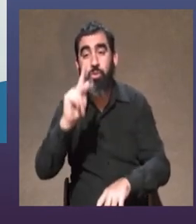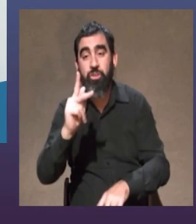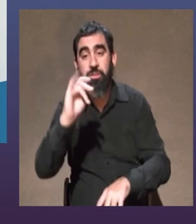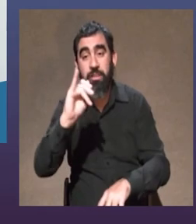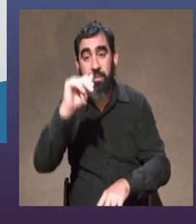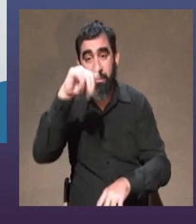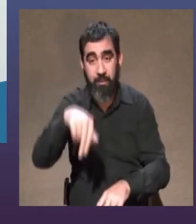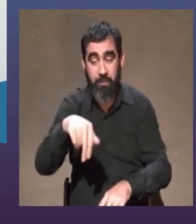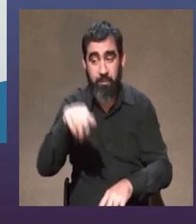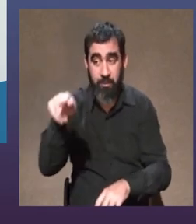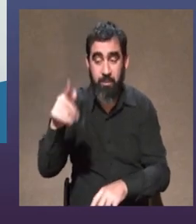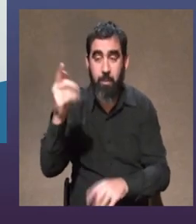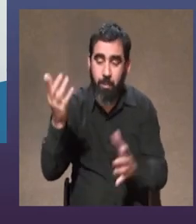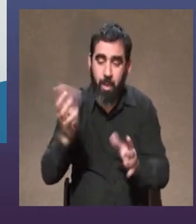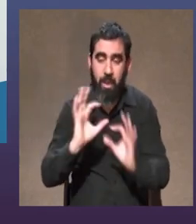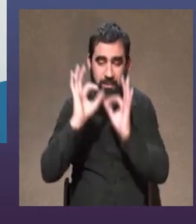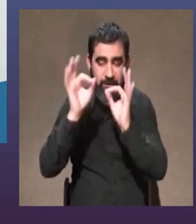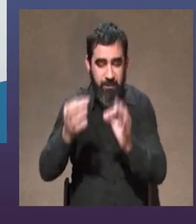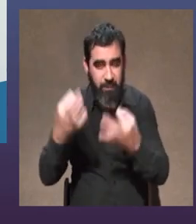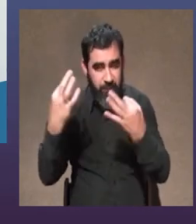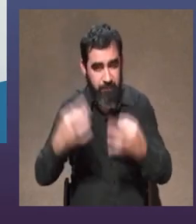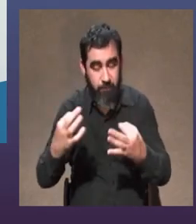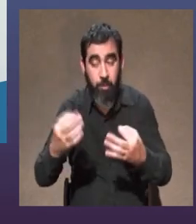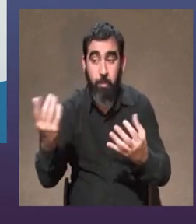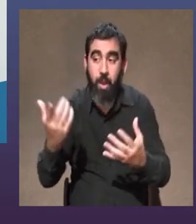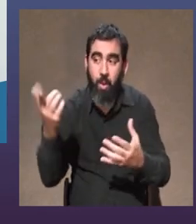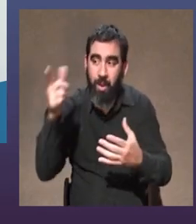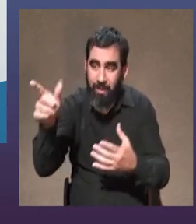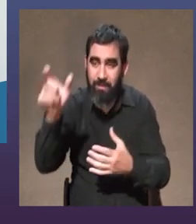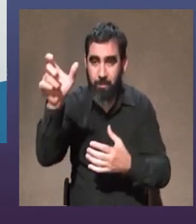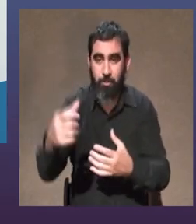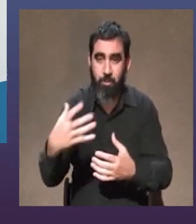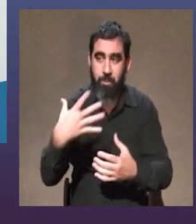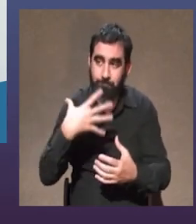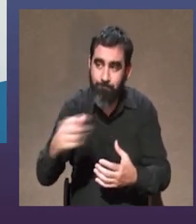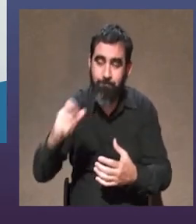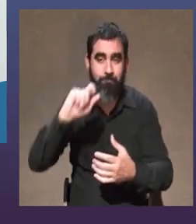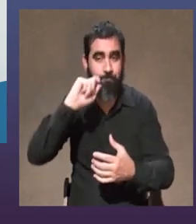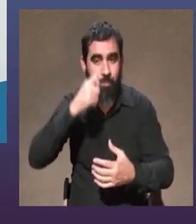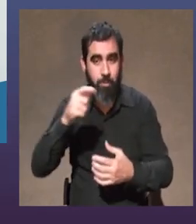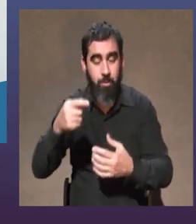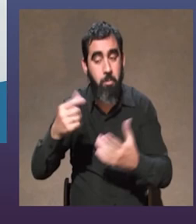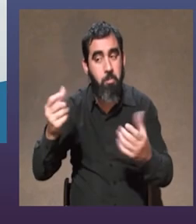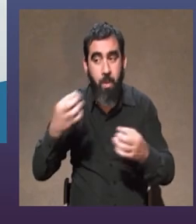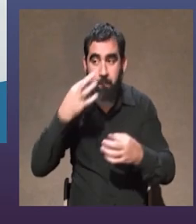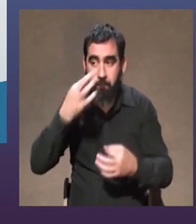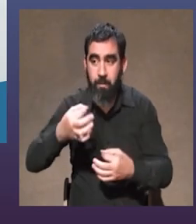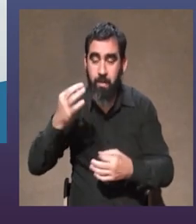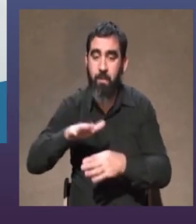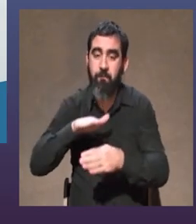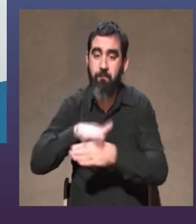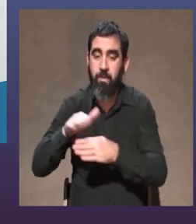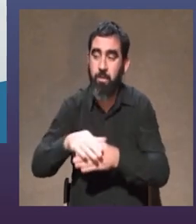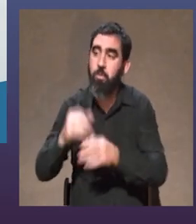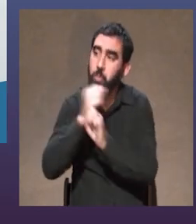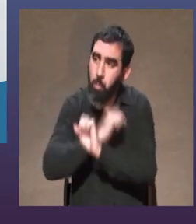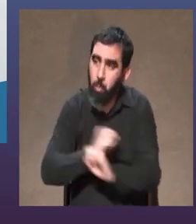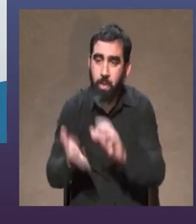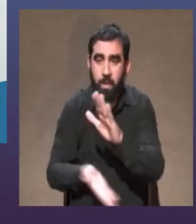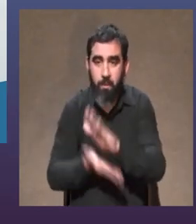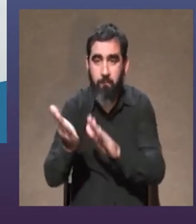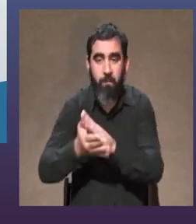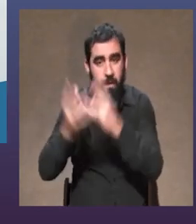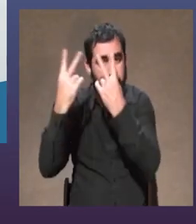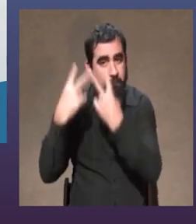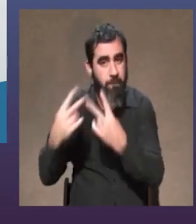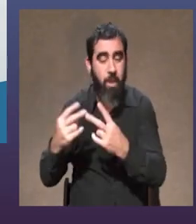en este momento me inspira me inspira Karen me inspira mucho que se haya animado a hacer algo